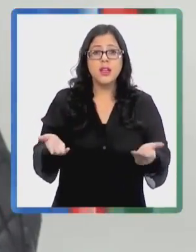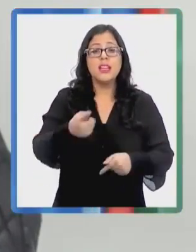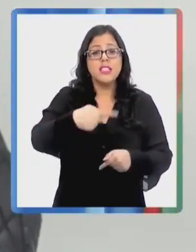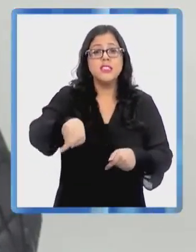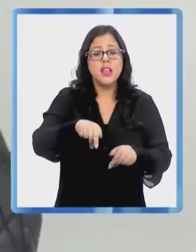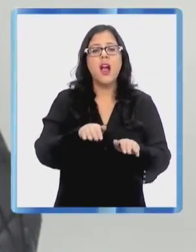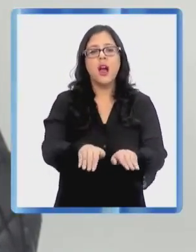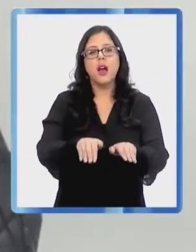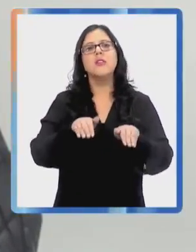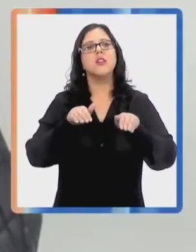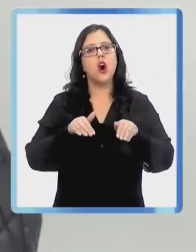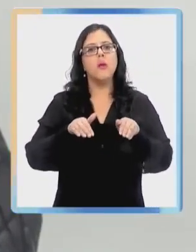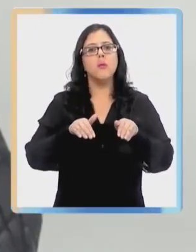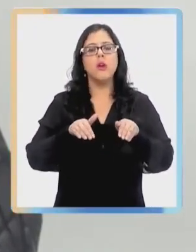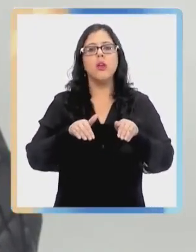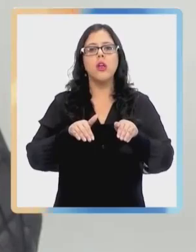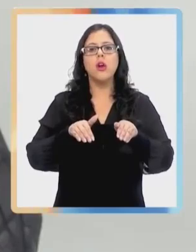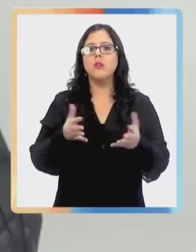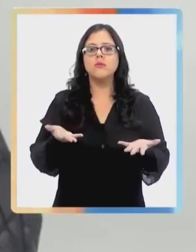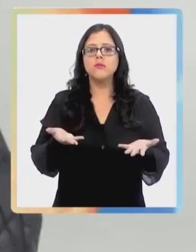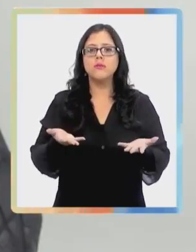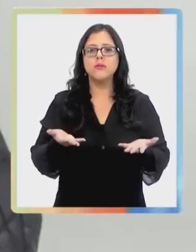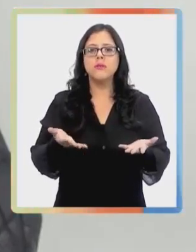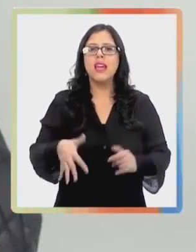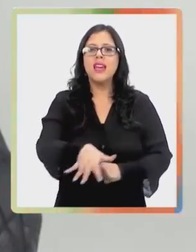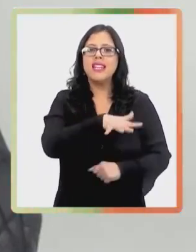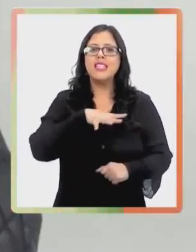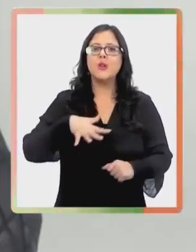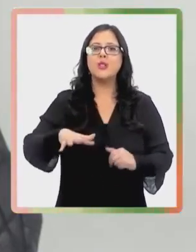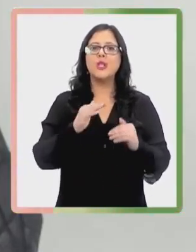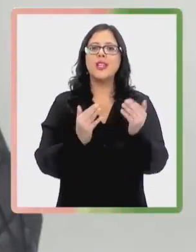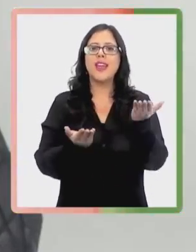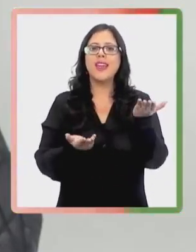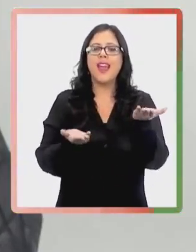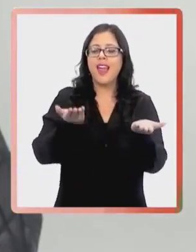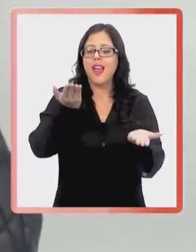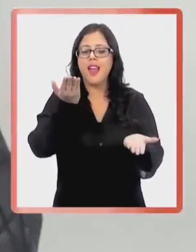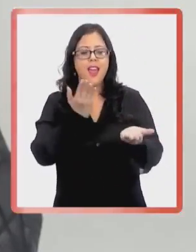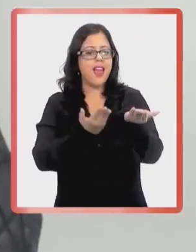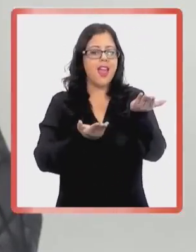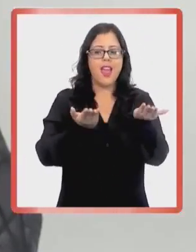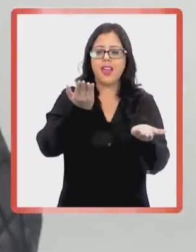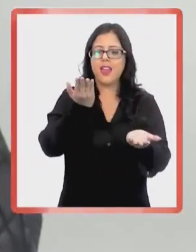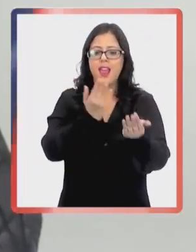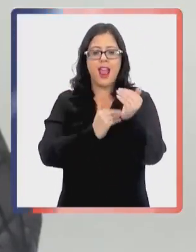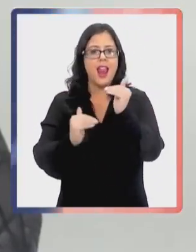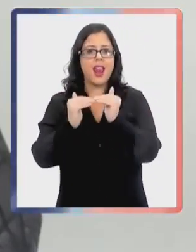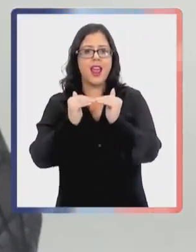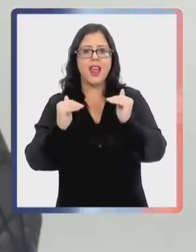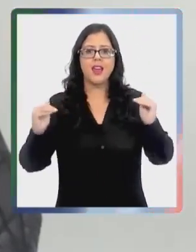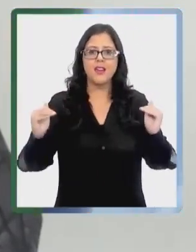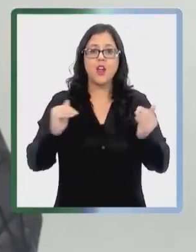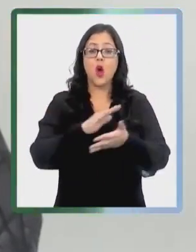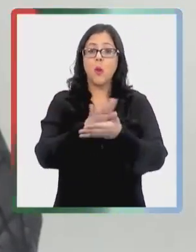estar mucho más cómodos en situaciones de, yo diría, equilibrio o de estabilidad. Cuando se genera algún